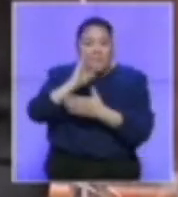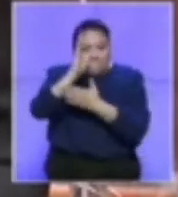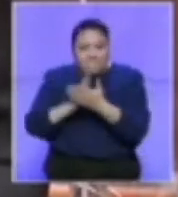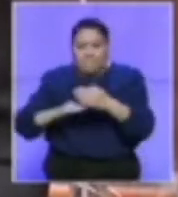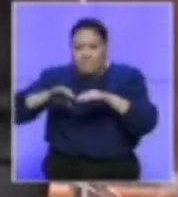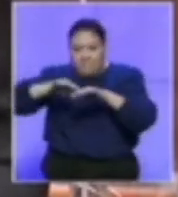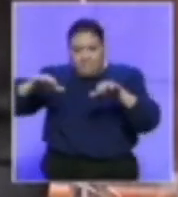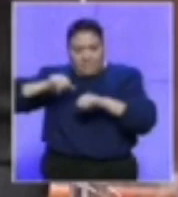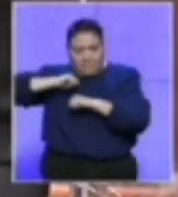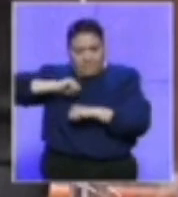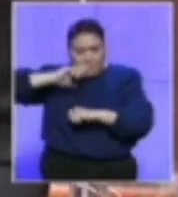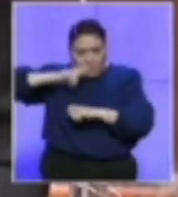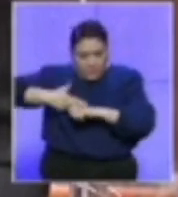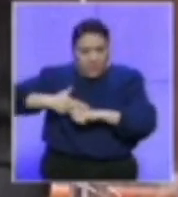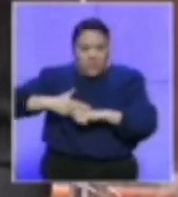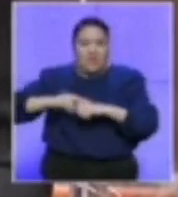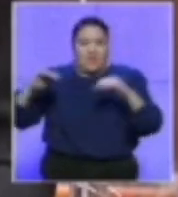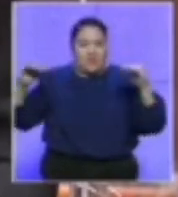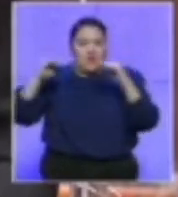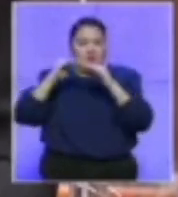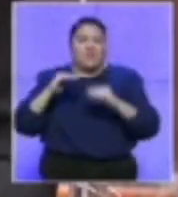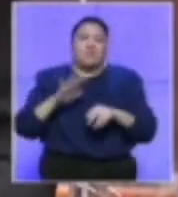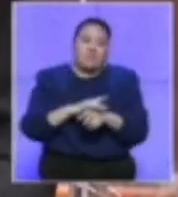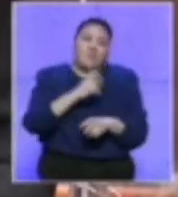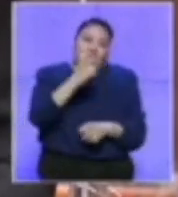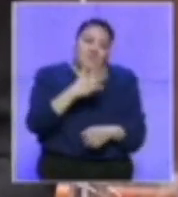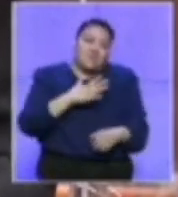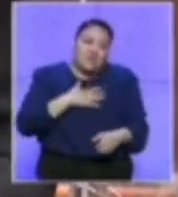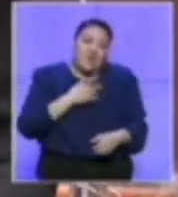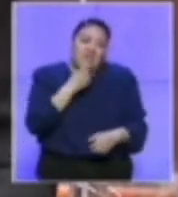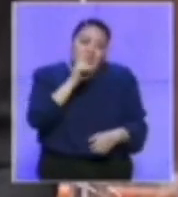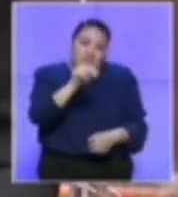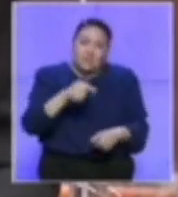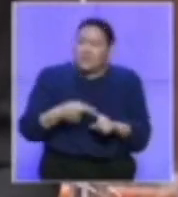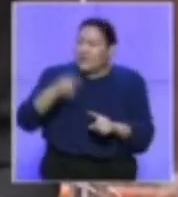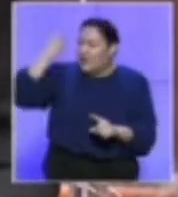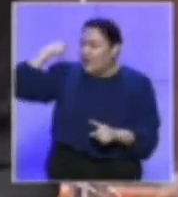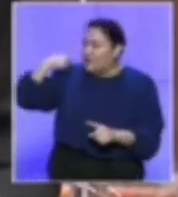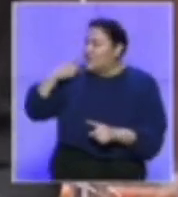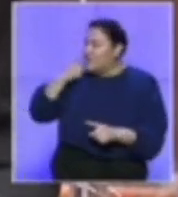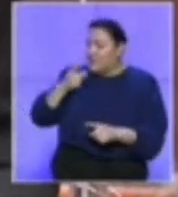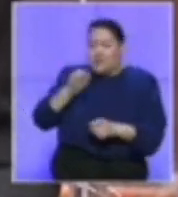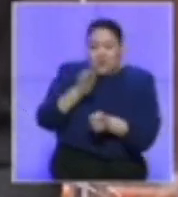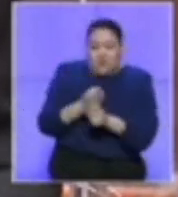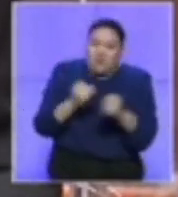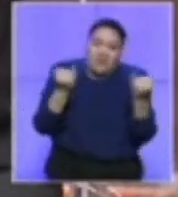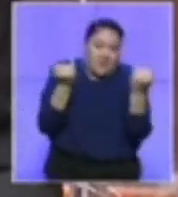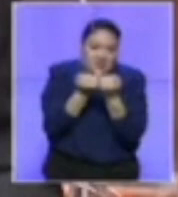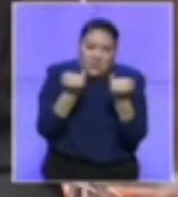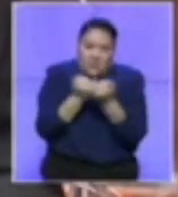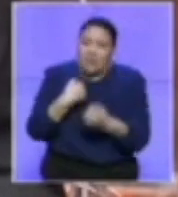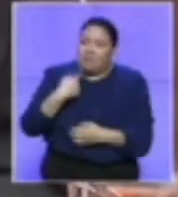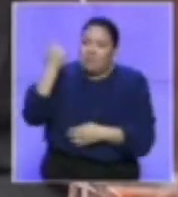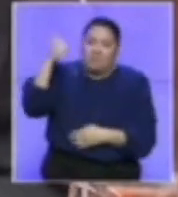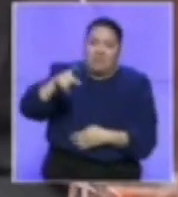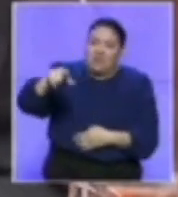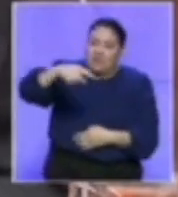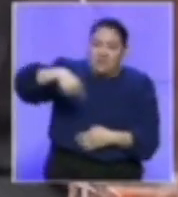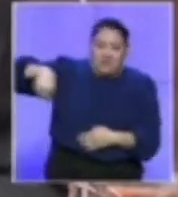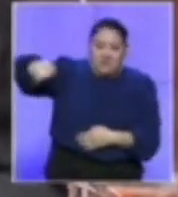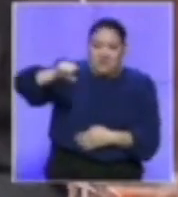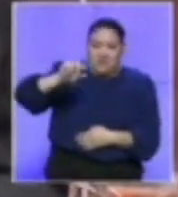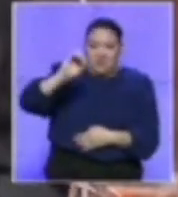creo que mi posición es en contra, por confirmar la decisión, pero vinculando al instituto,